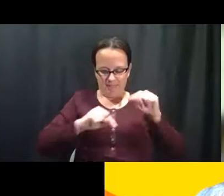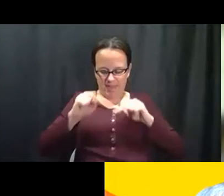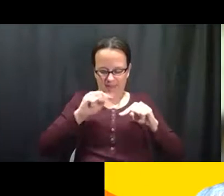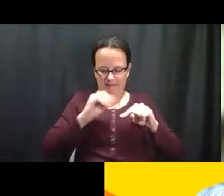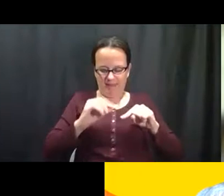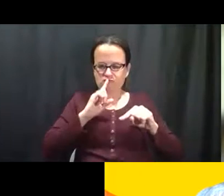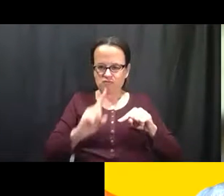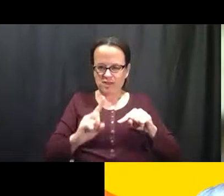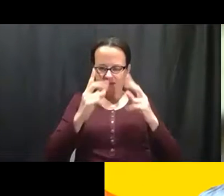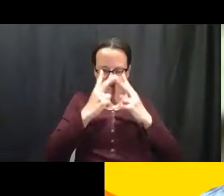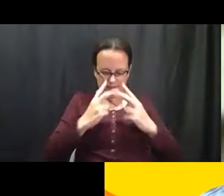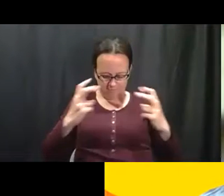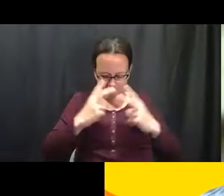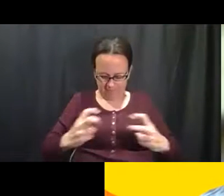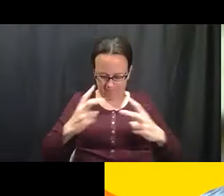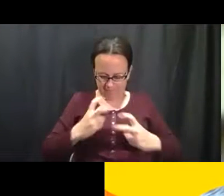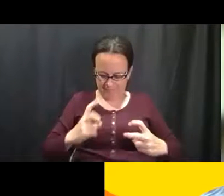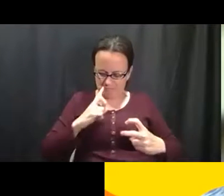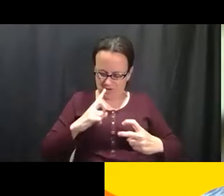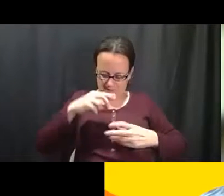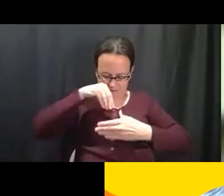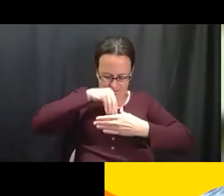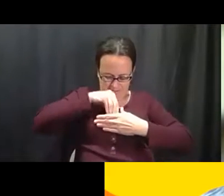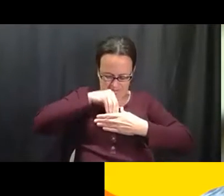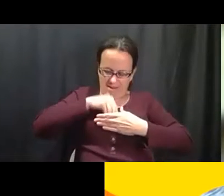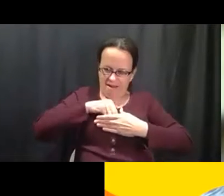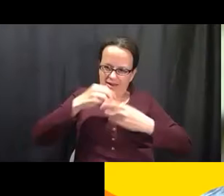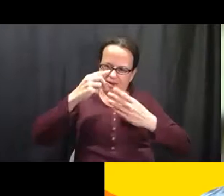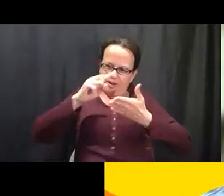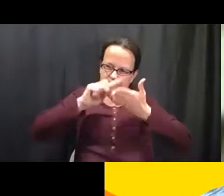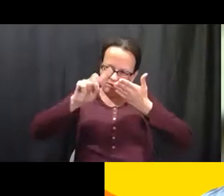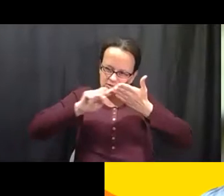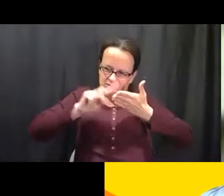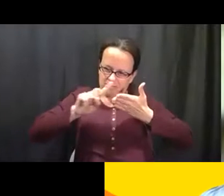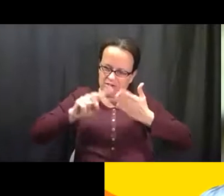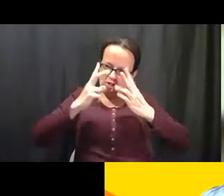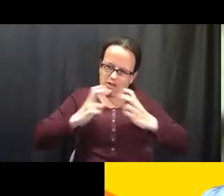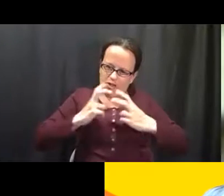Y yo hago, ayudo a la gente, miro, miro a, a, a mí misma.